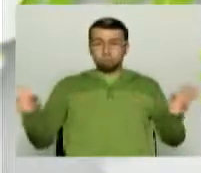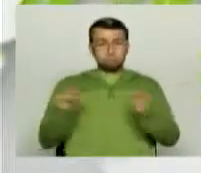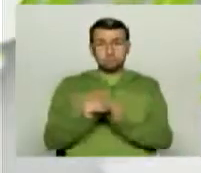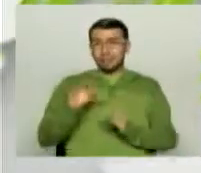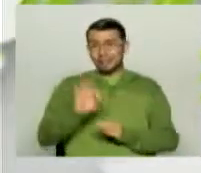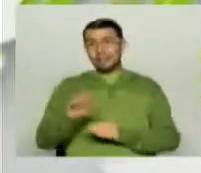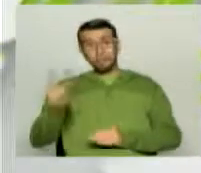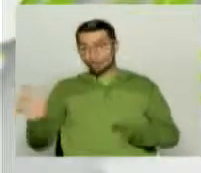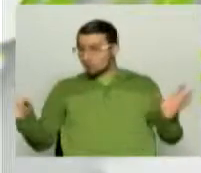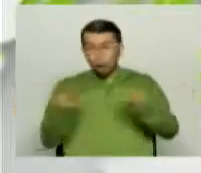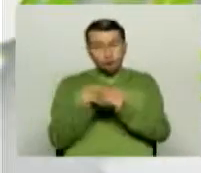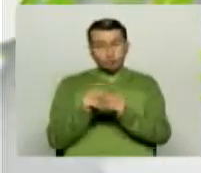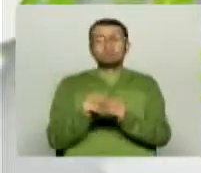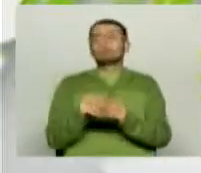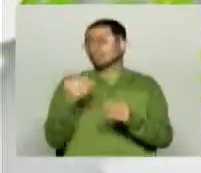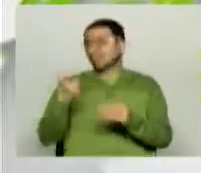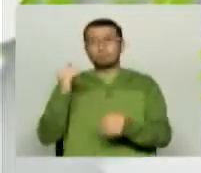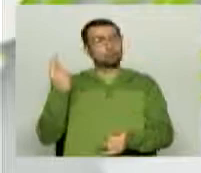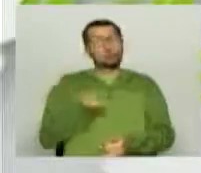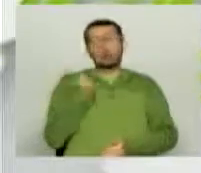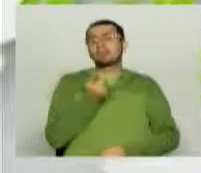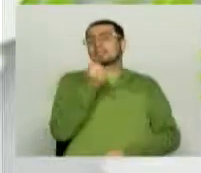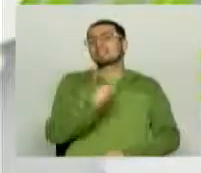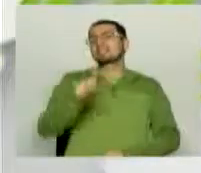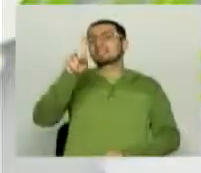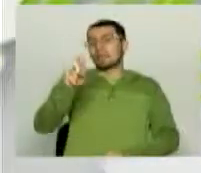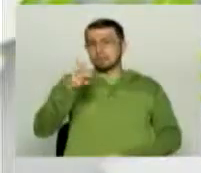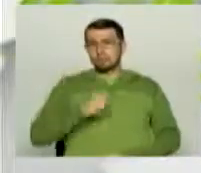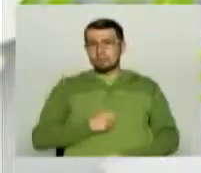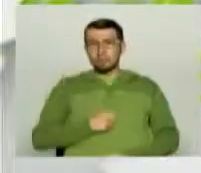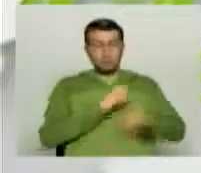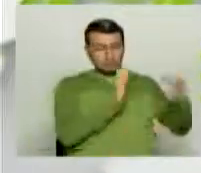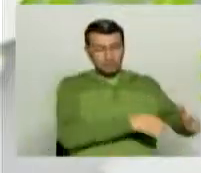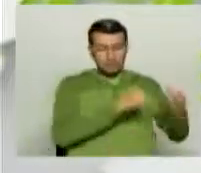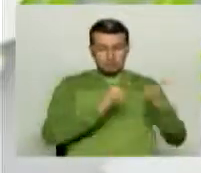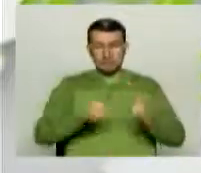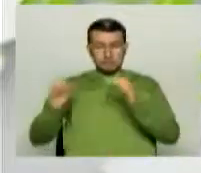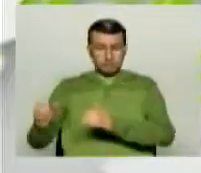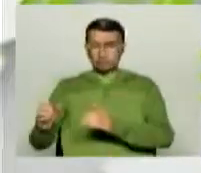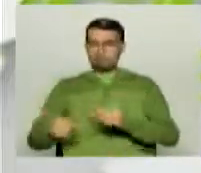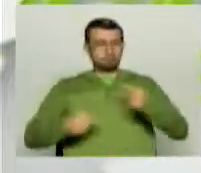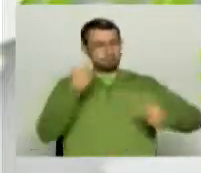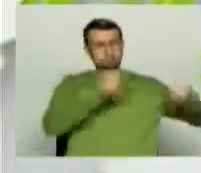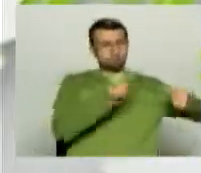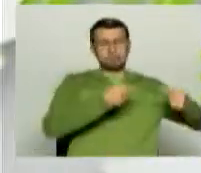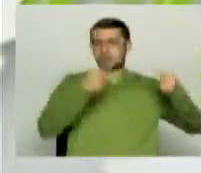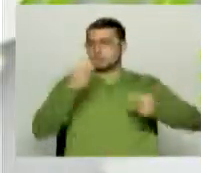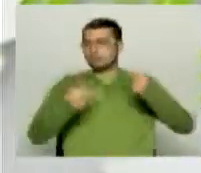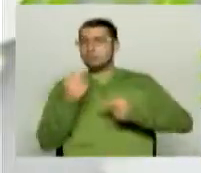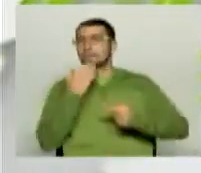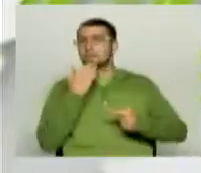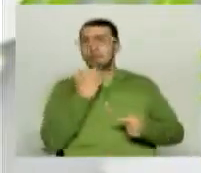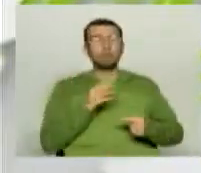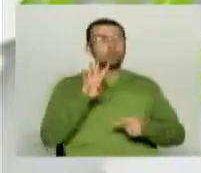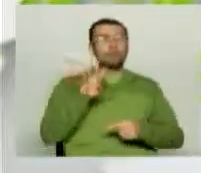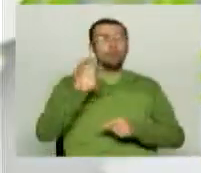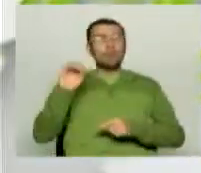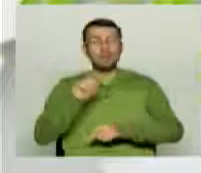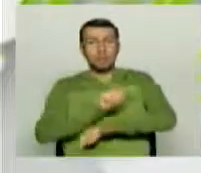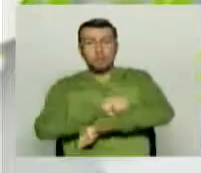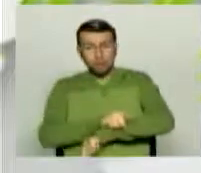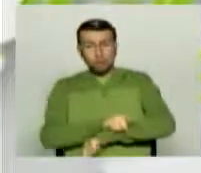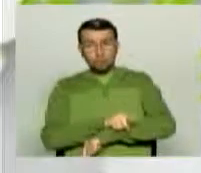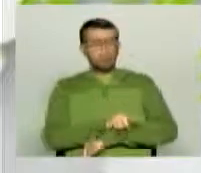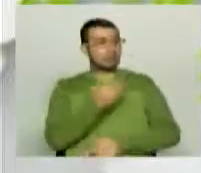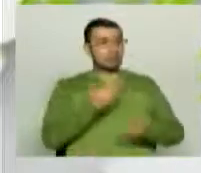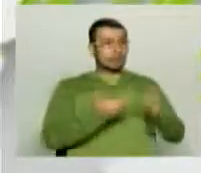16. Esos 16 se van a enfrentar ya no en una fase de grupos, sino en duelos directos, que es un enfrentamiento de 90 minutos en caso de que haya